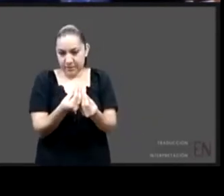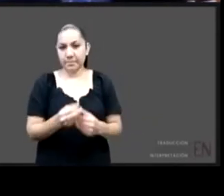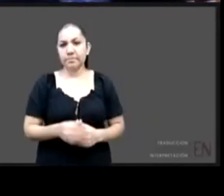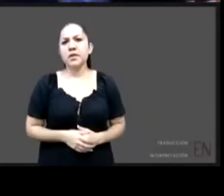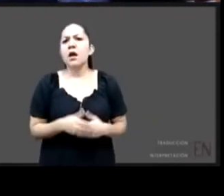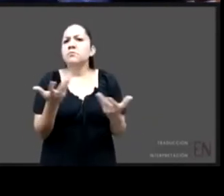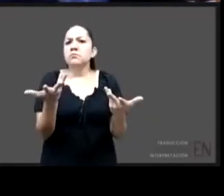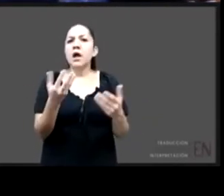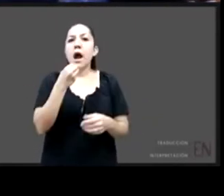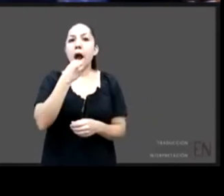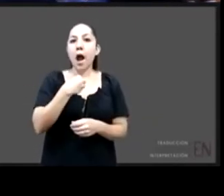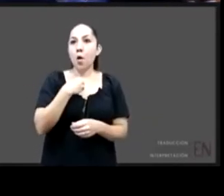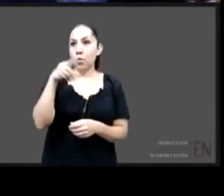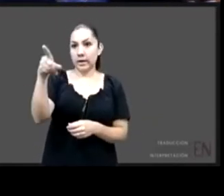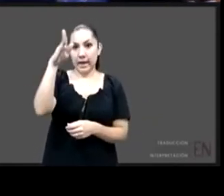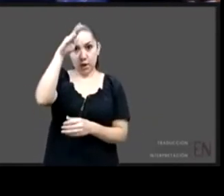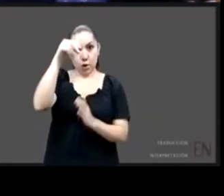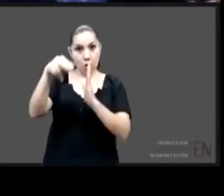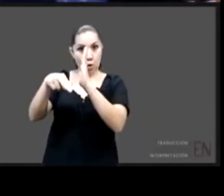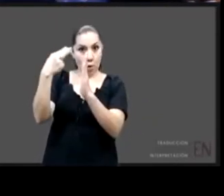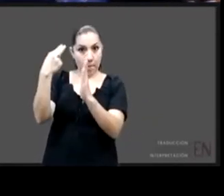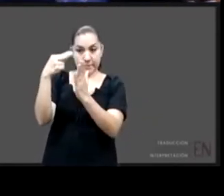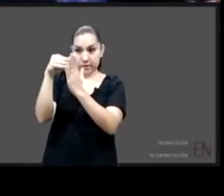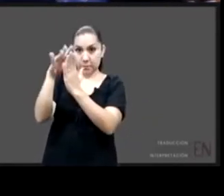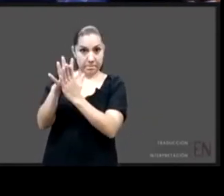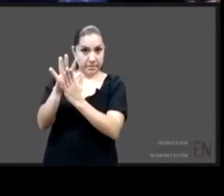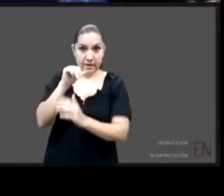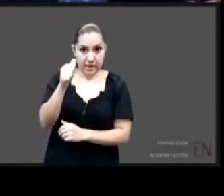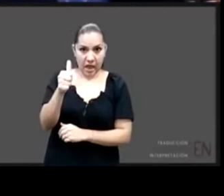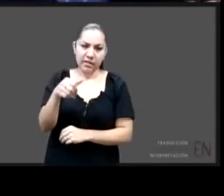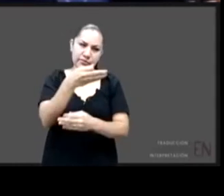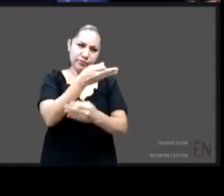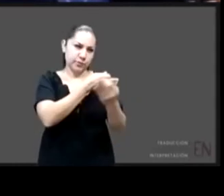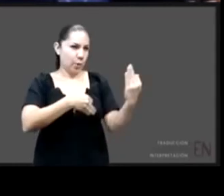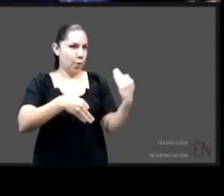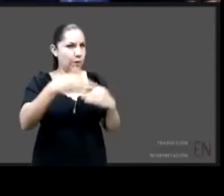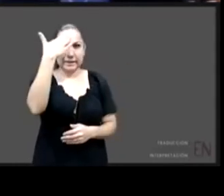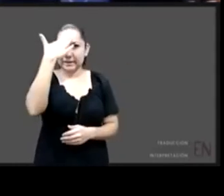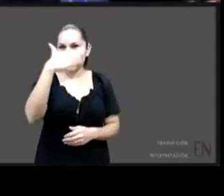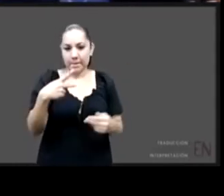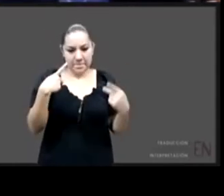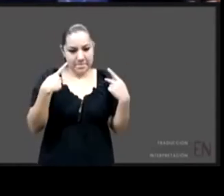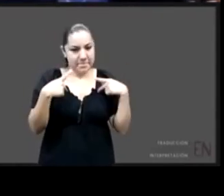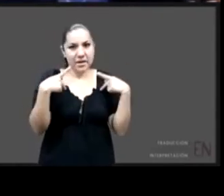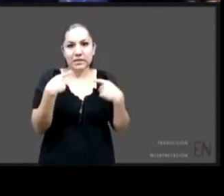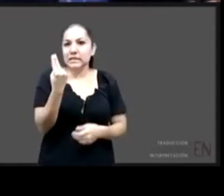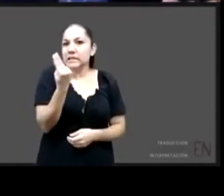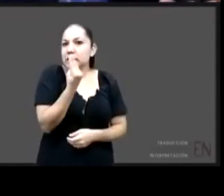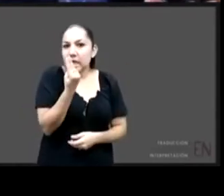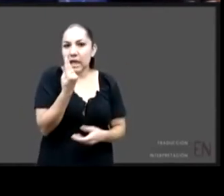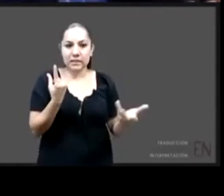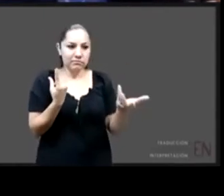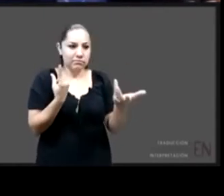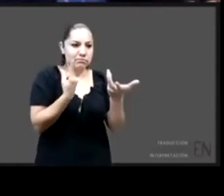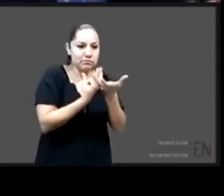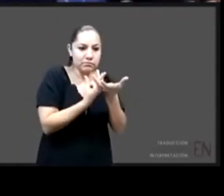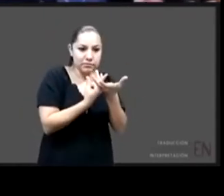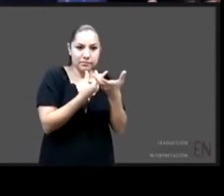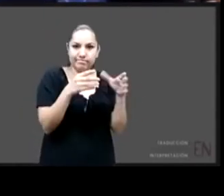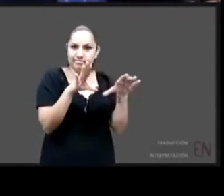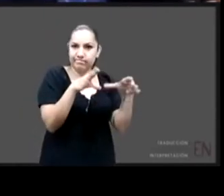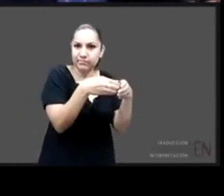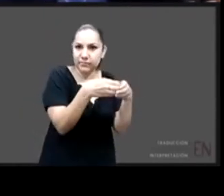Convención, sabemos que es esencial para todas las personas, un núcleo familiar que nos proteja, que nos ayude a tener